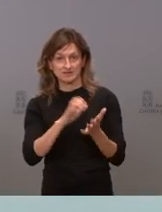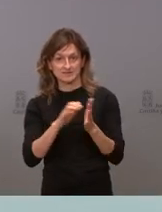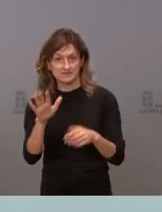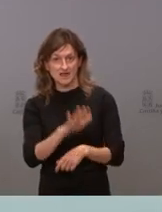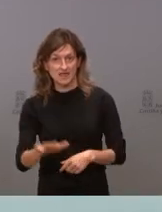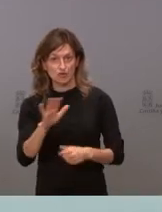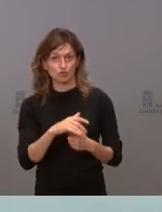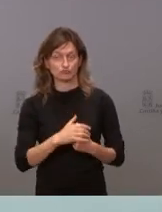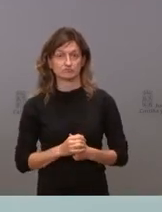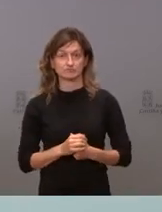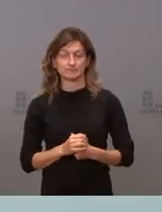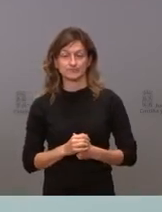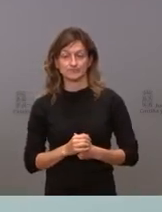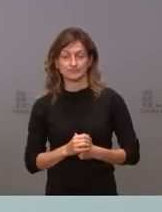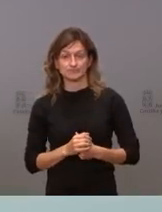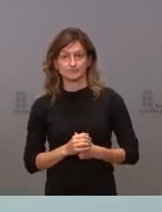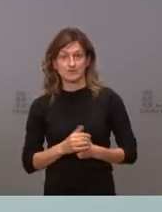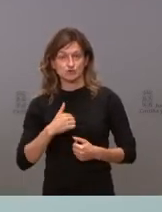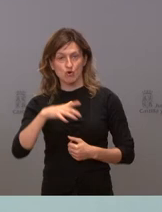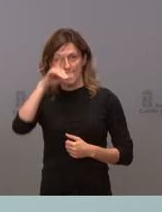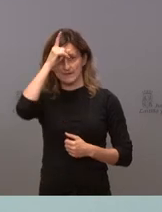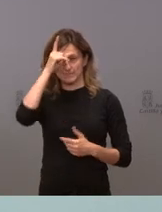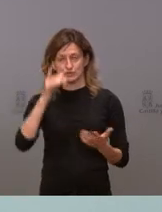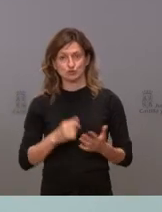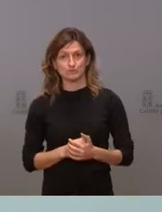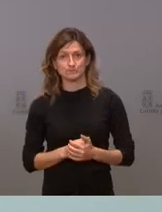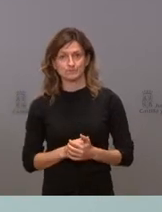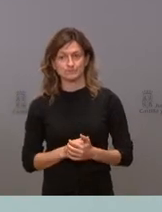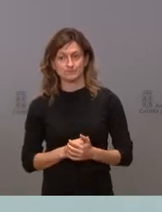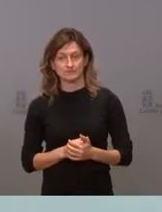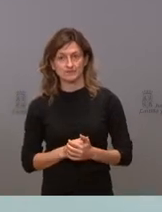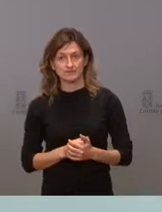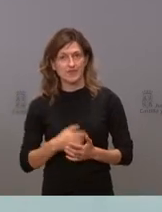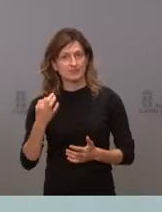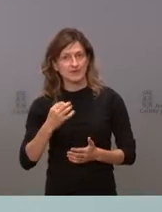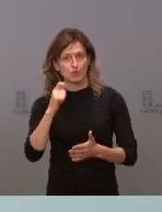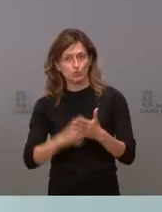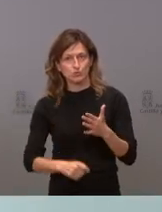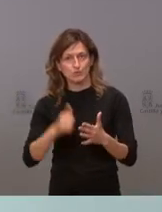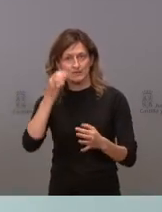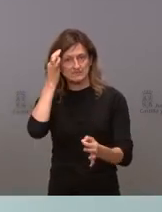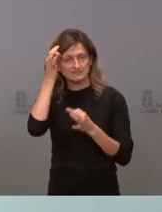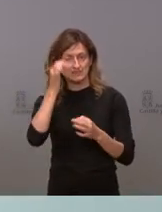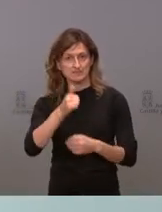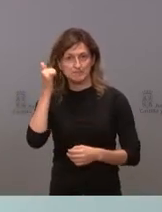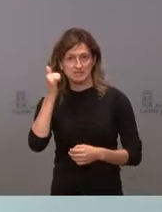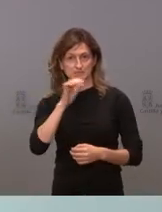¿Qué es lo que me hubiera de lo que me arrepiento? De no haber sido más duro y más exigente en aquellos últimos